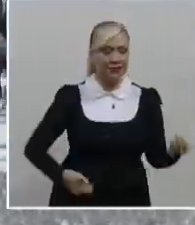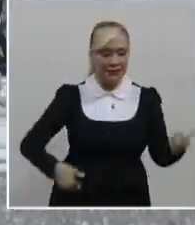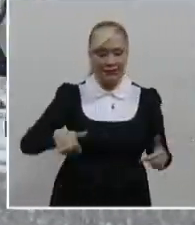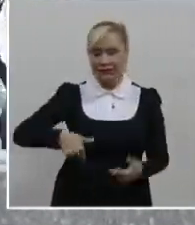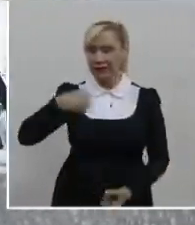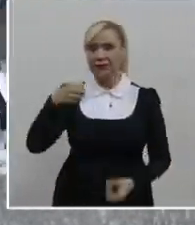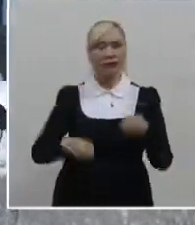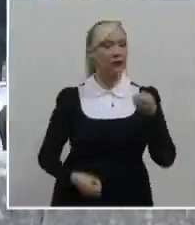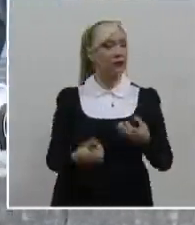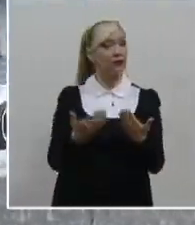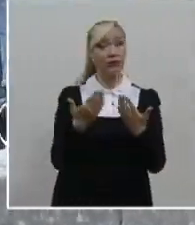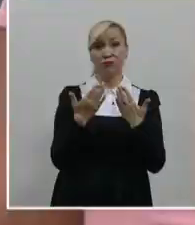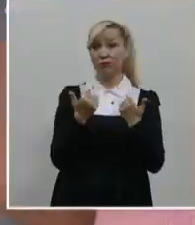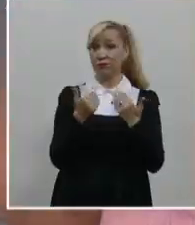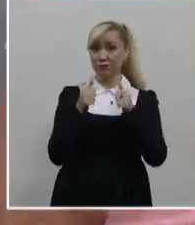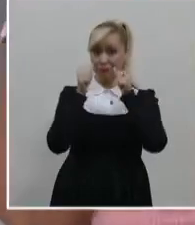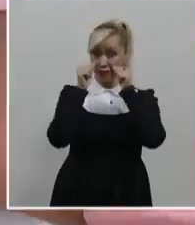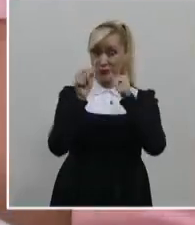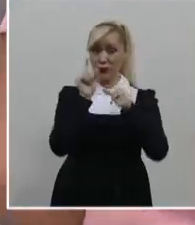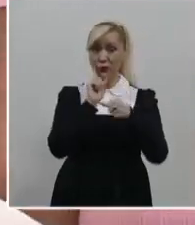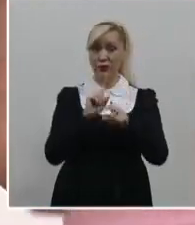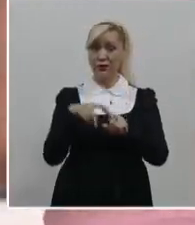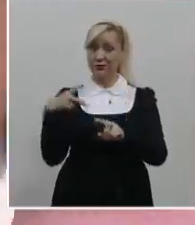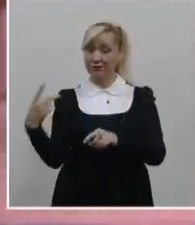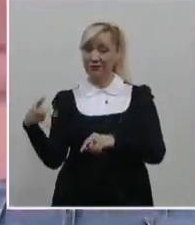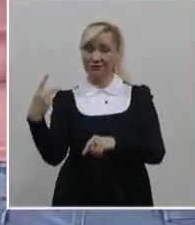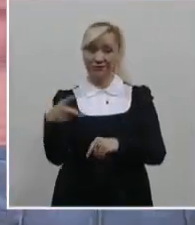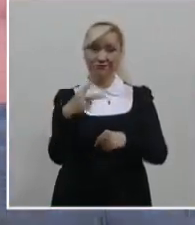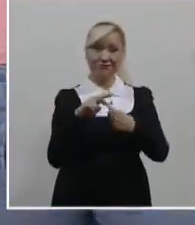Judicial no se ponía énfasis en la perspectiva de género.